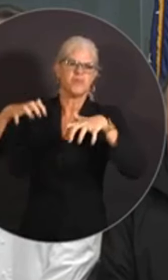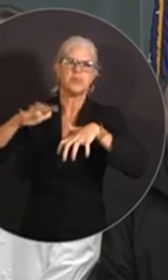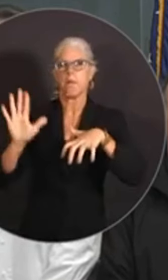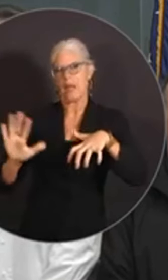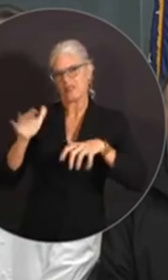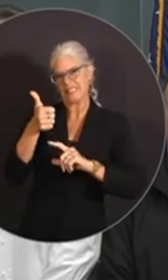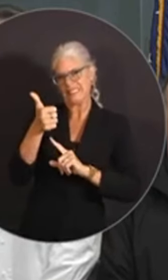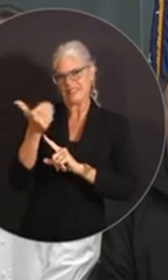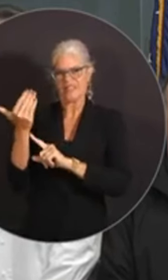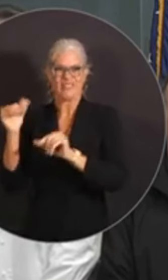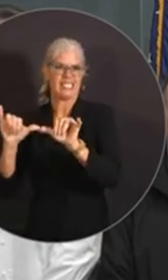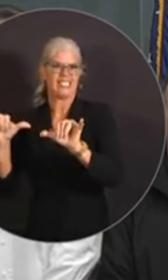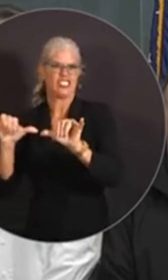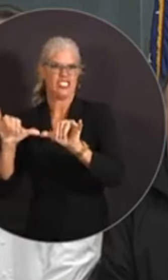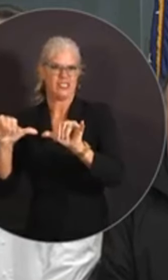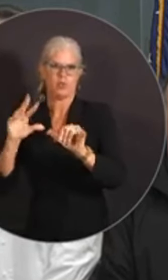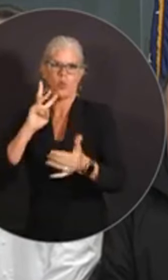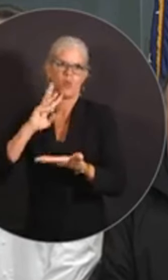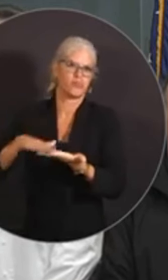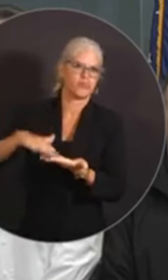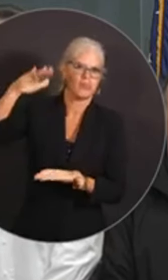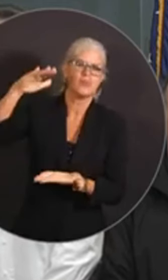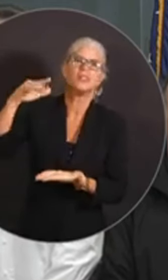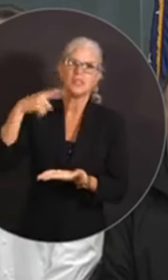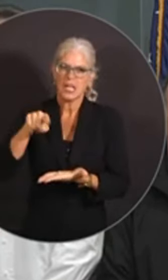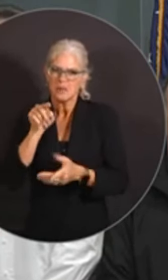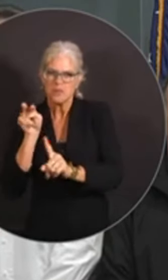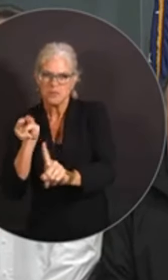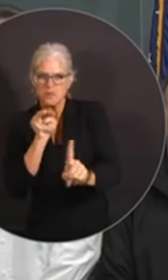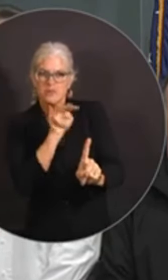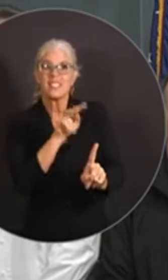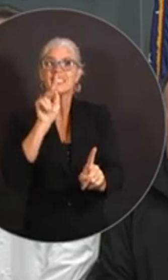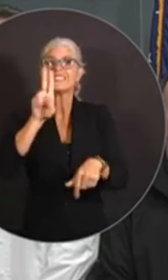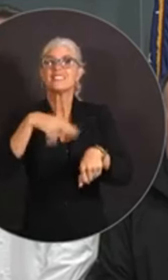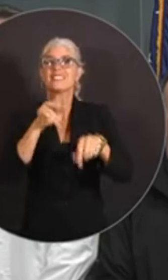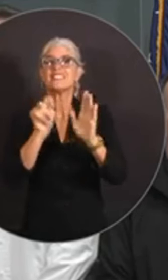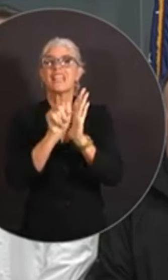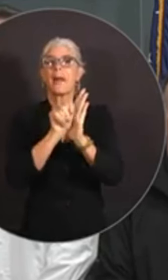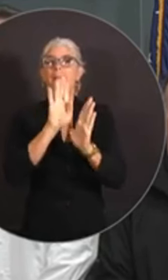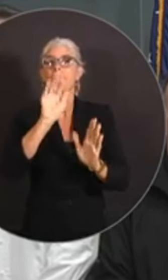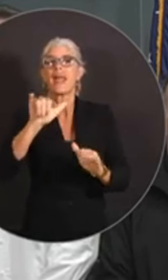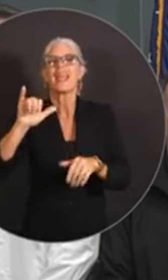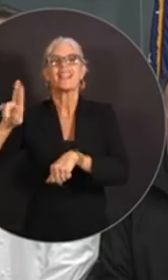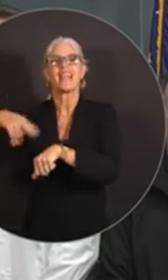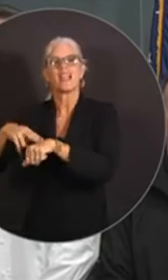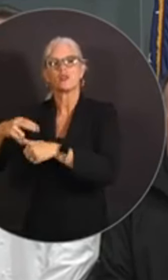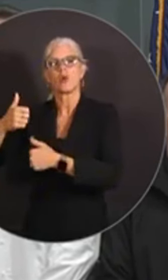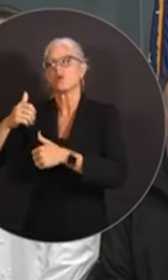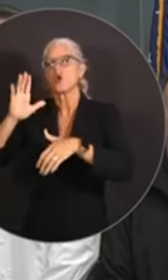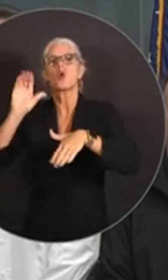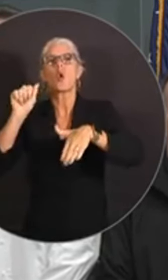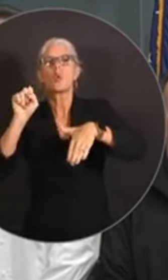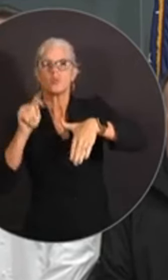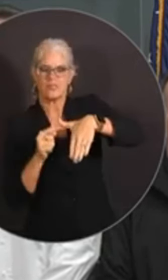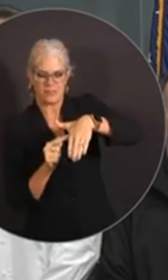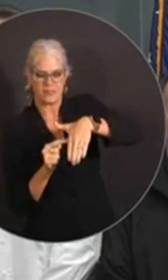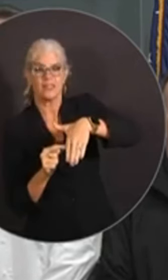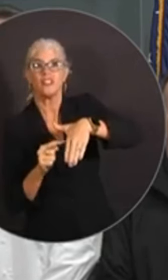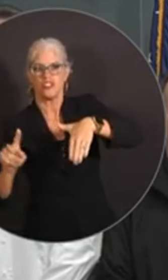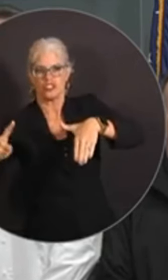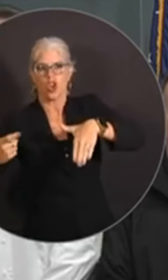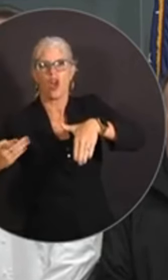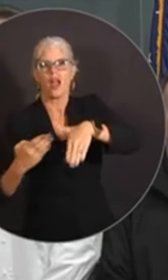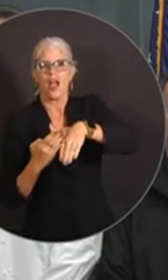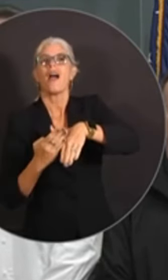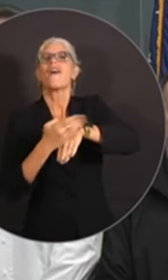lluvias de hasta 5 metros, en especial en Tampa Bay, Nature Coast, siendo al este, al